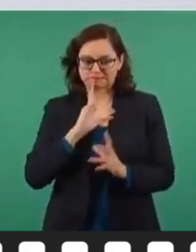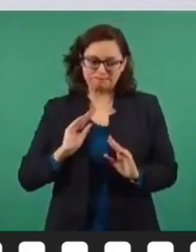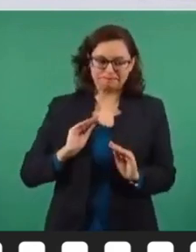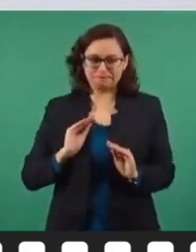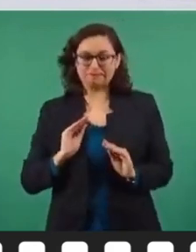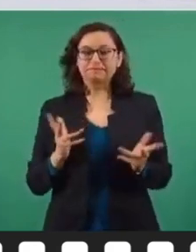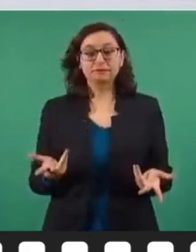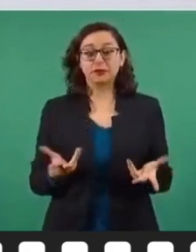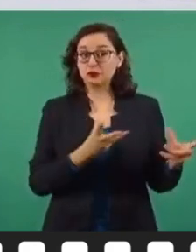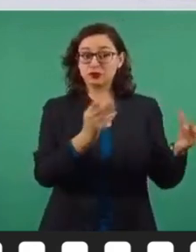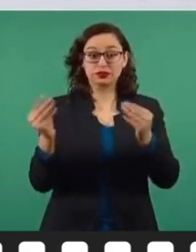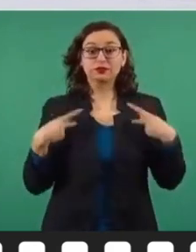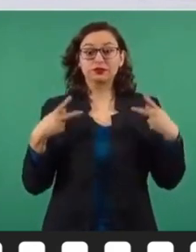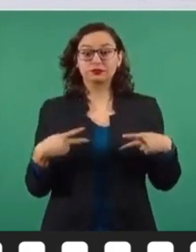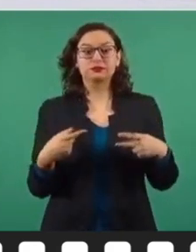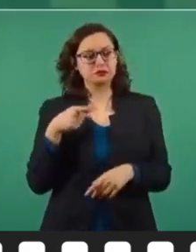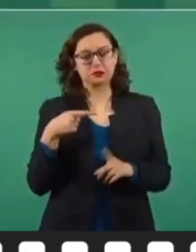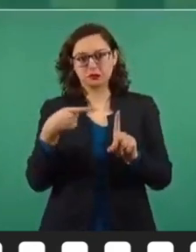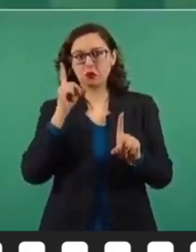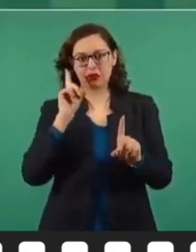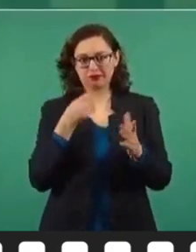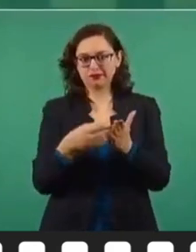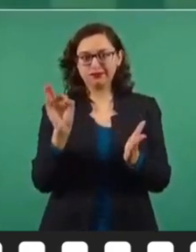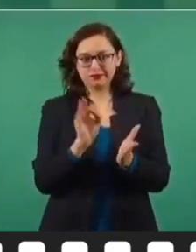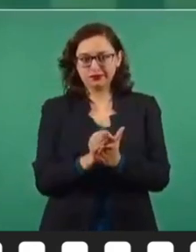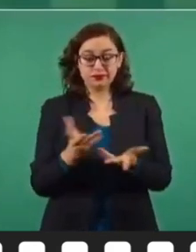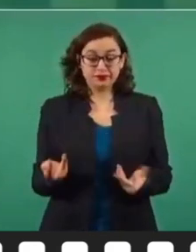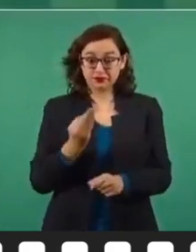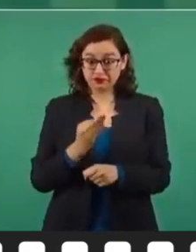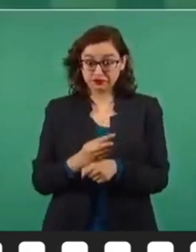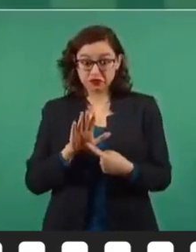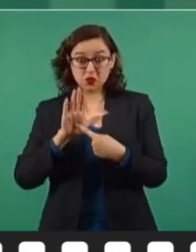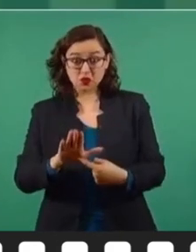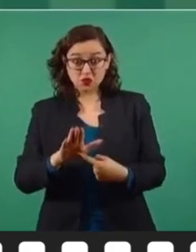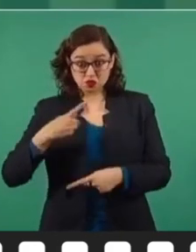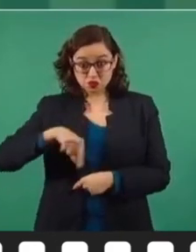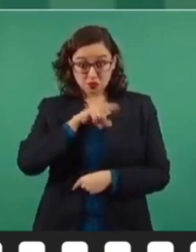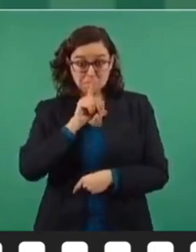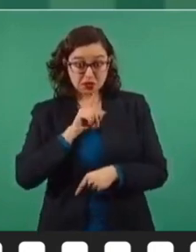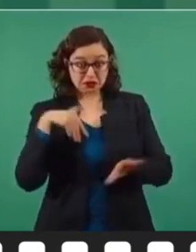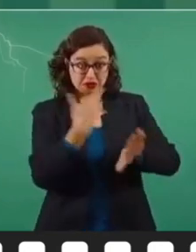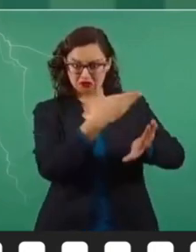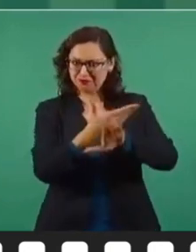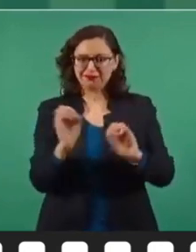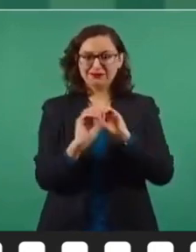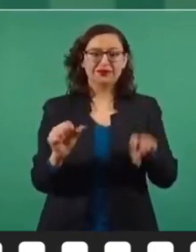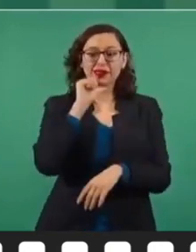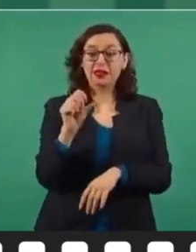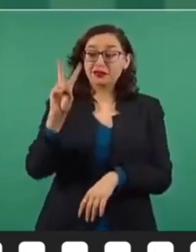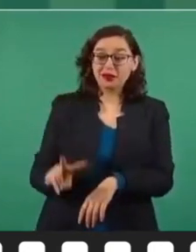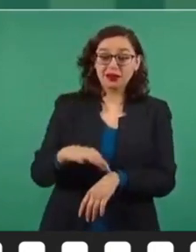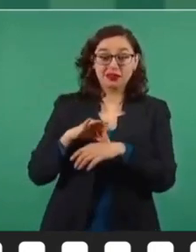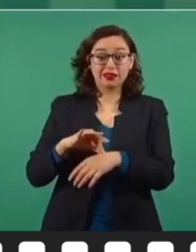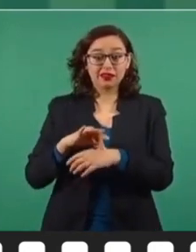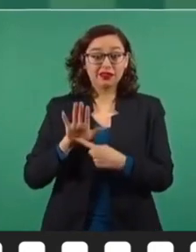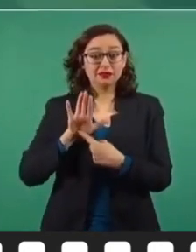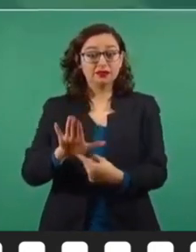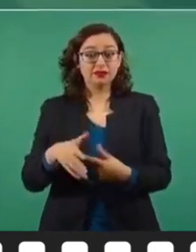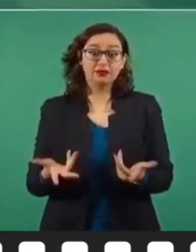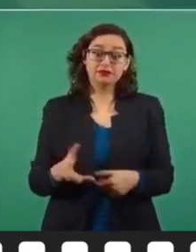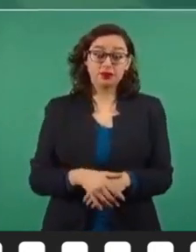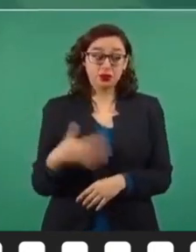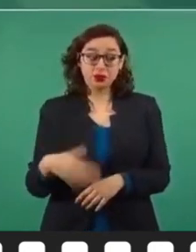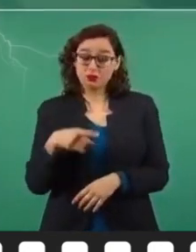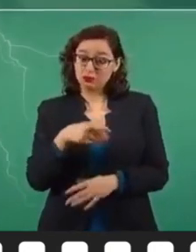argumentos, con hechos, porque no se trata de calumniar a nadie. De todas maneras, imagínense tocar a los